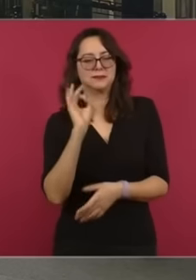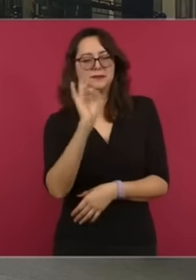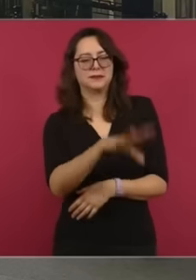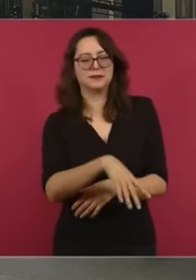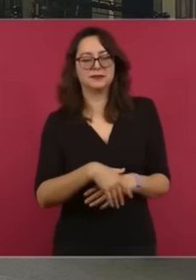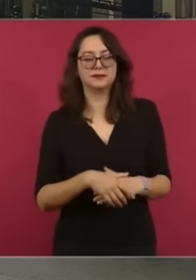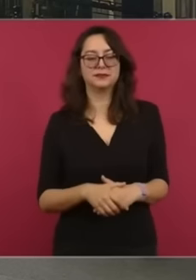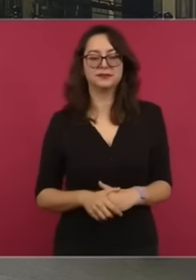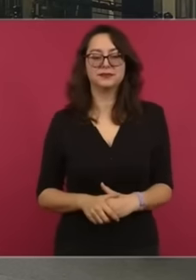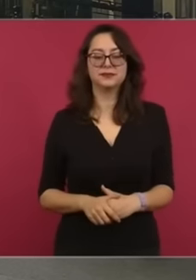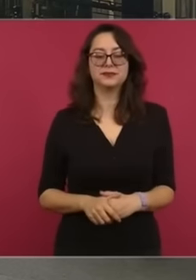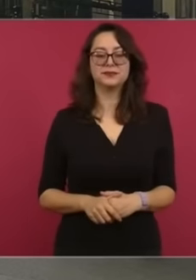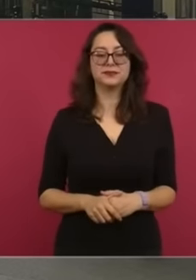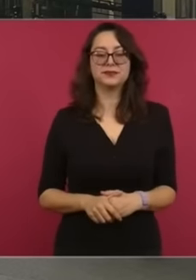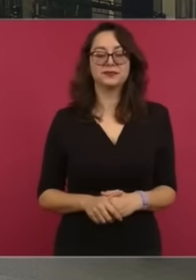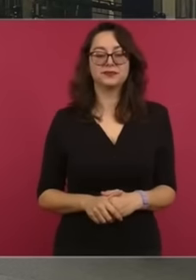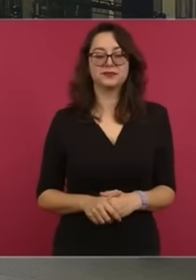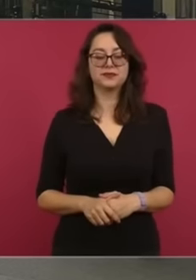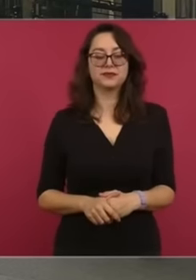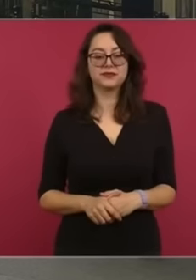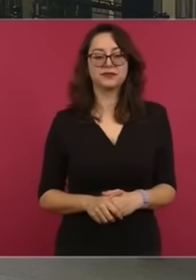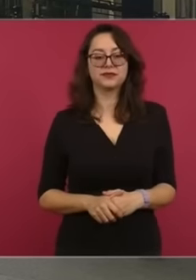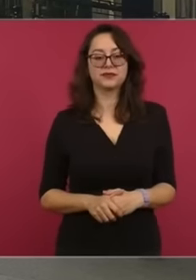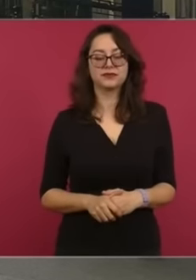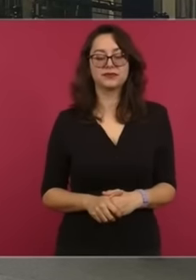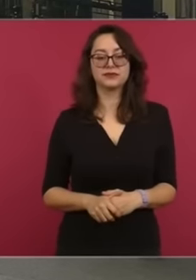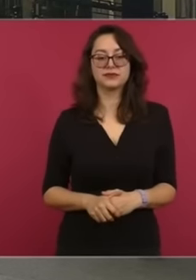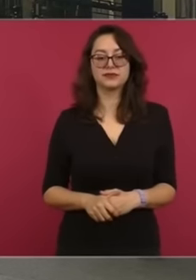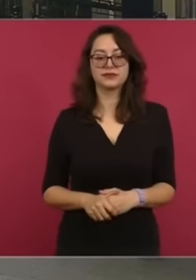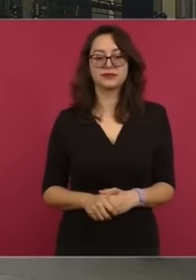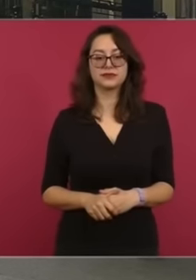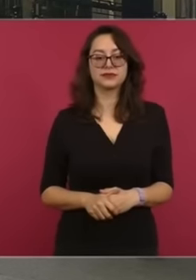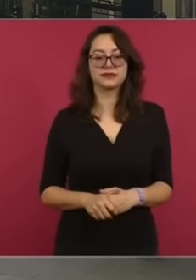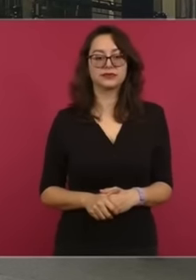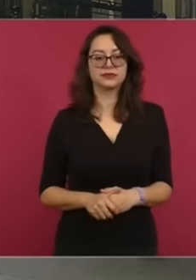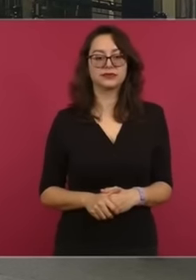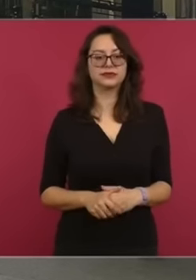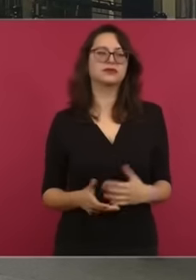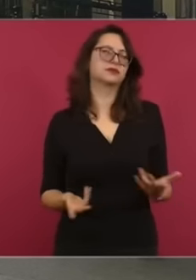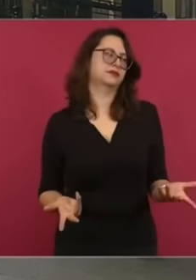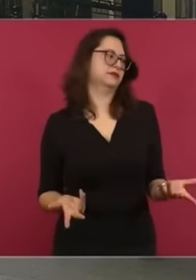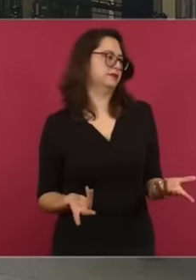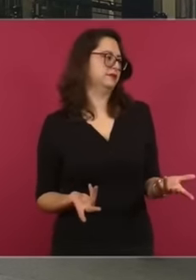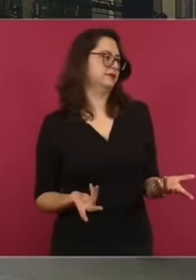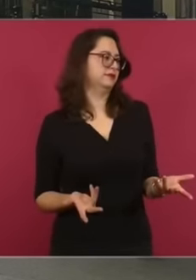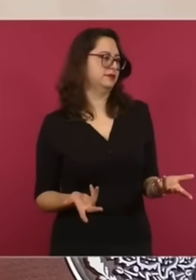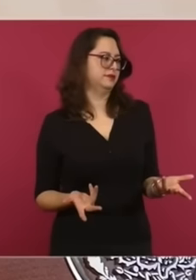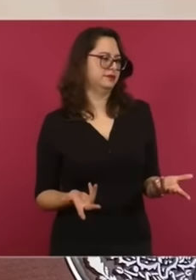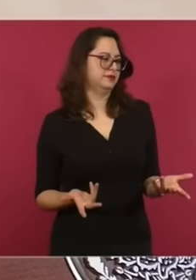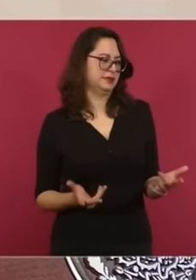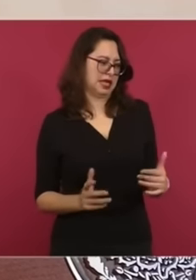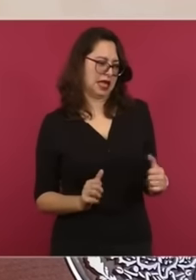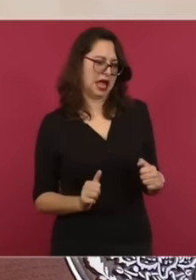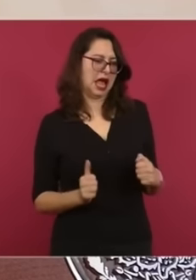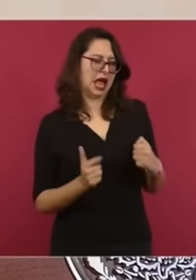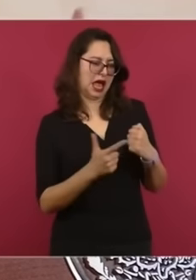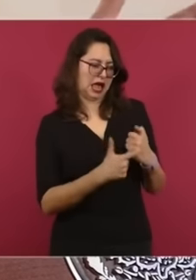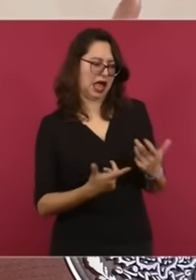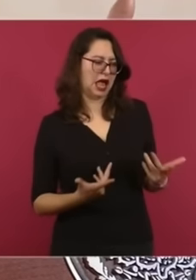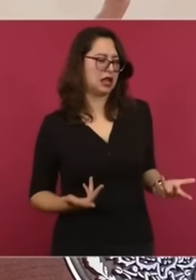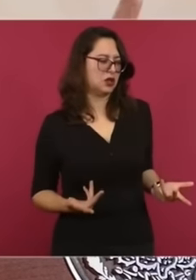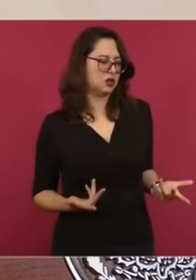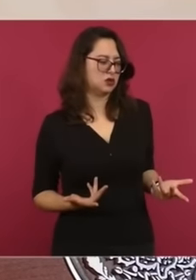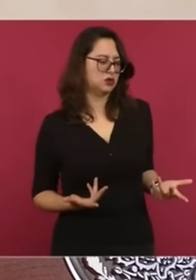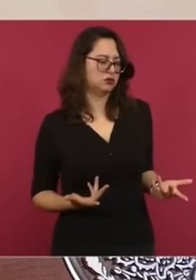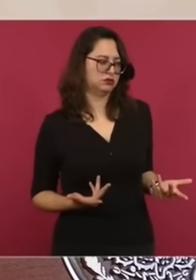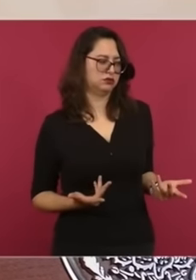menos sí se atreve a